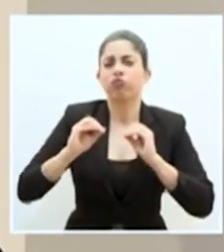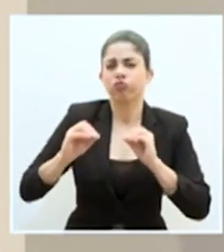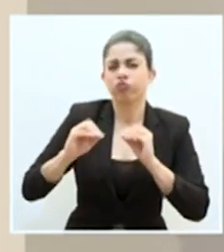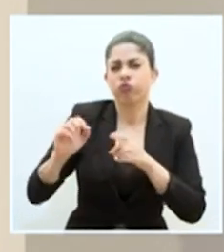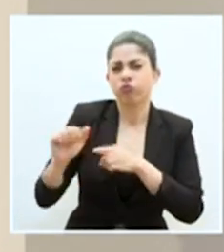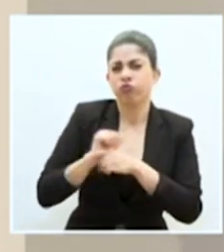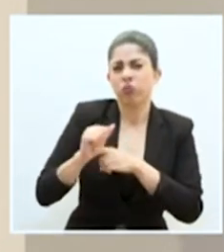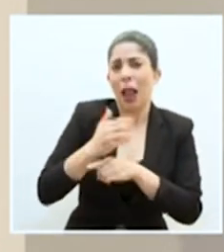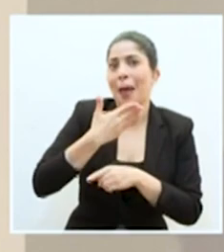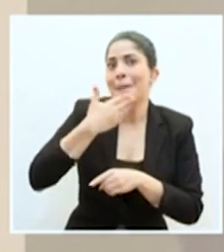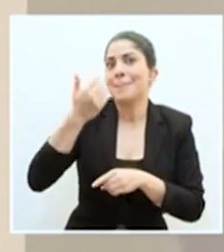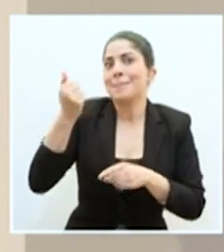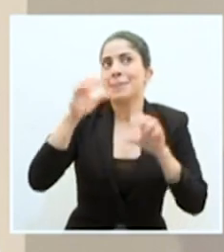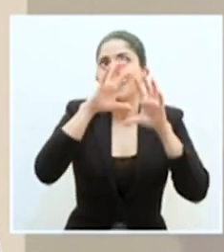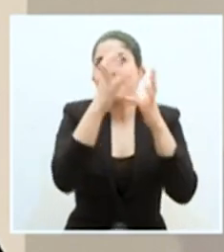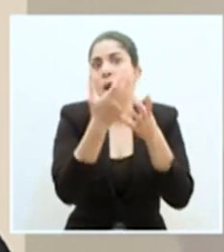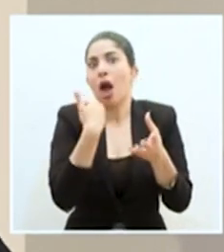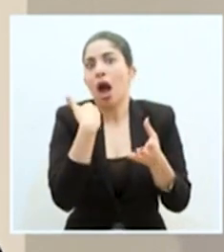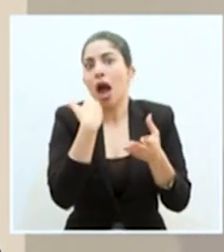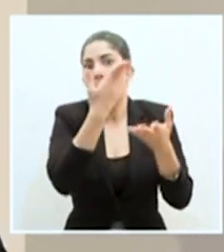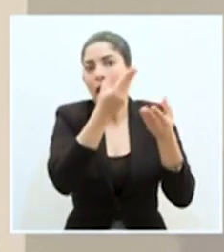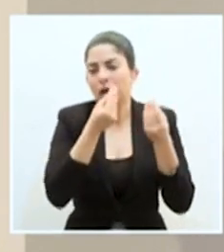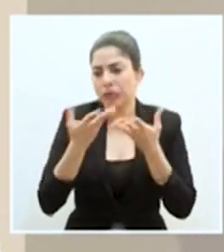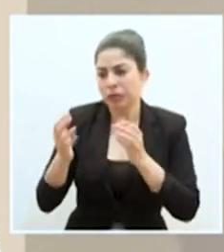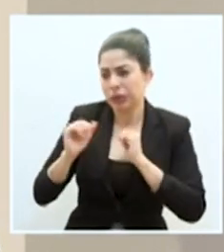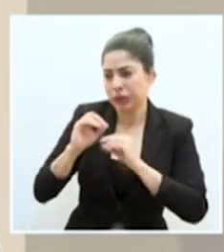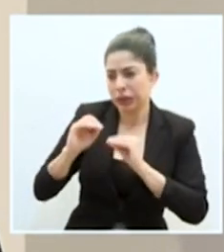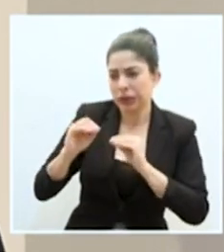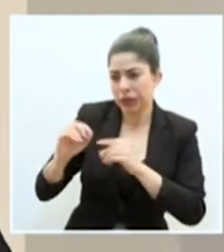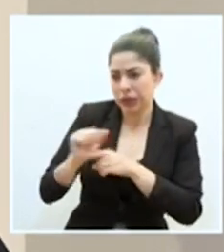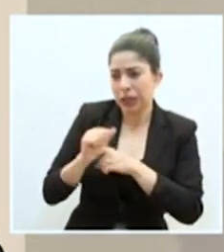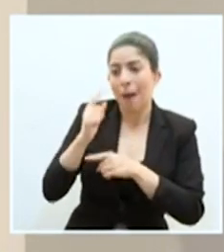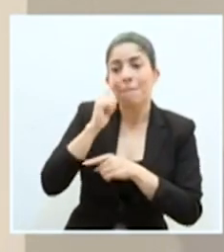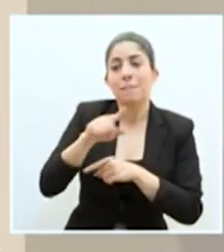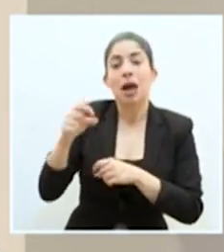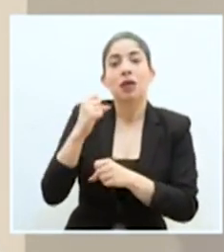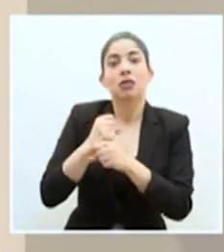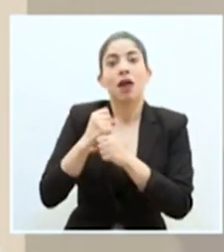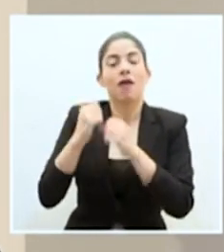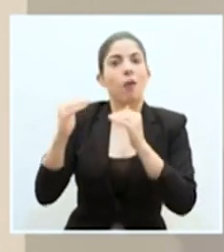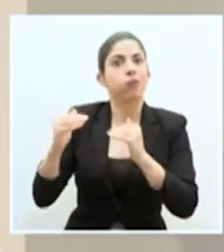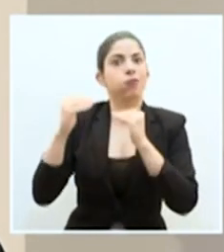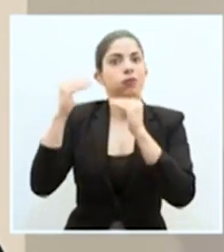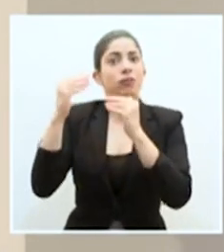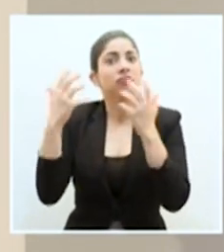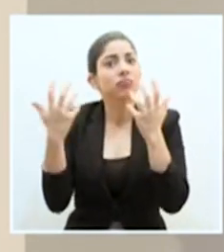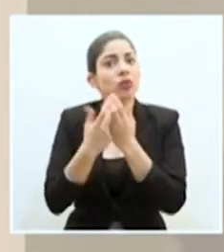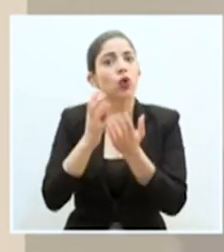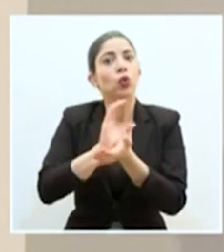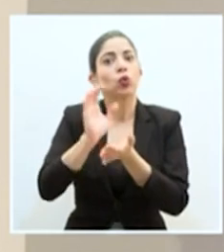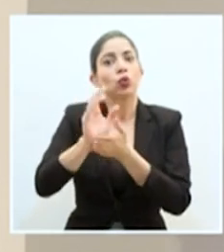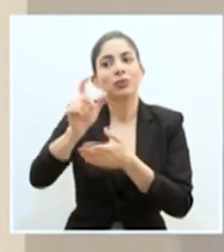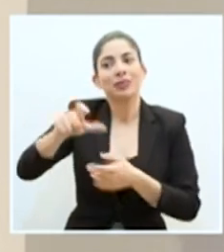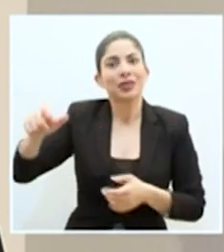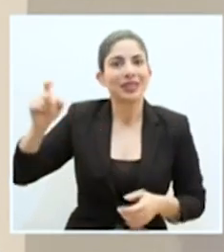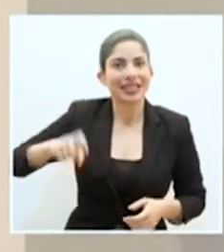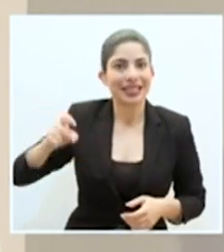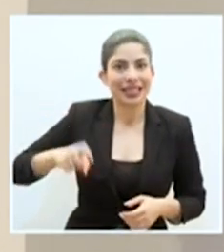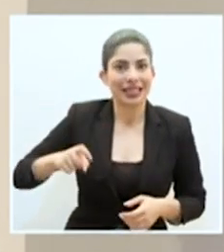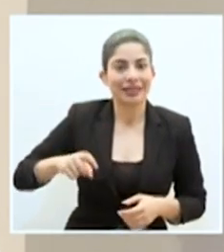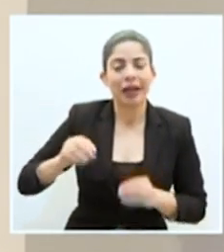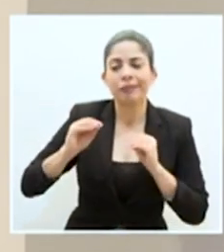disponible globalmente para elevar la empleabilidad acorde con cursos que necesitan las personas,